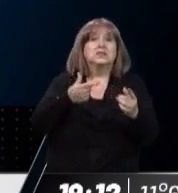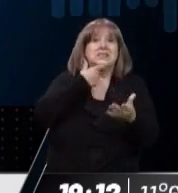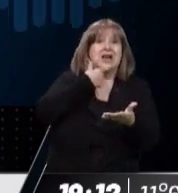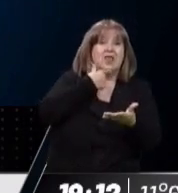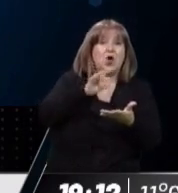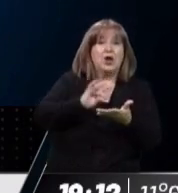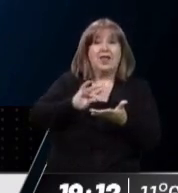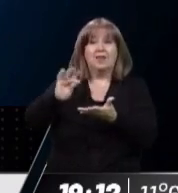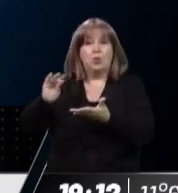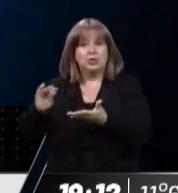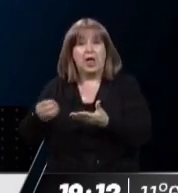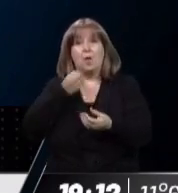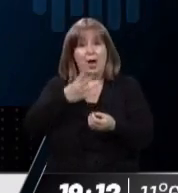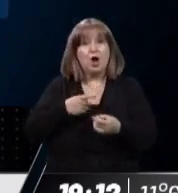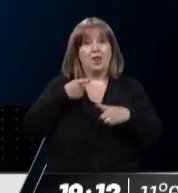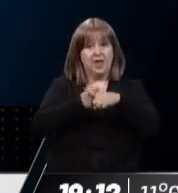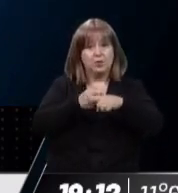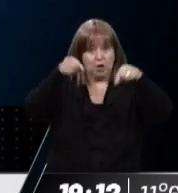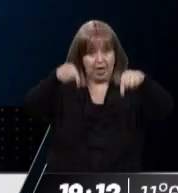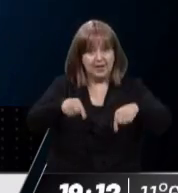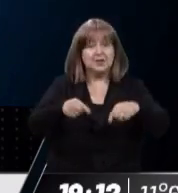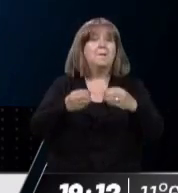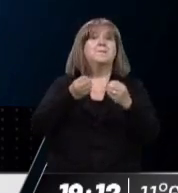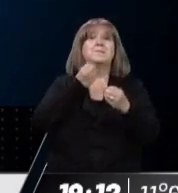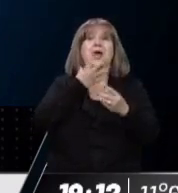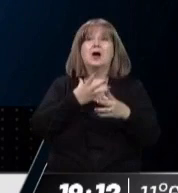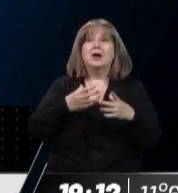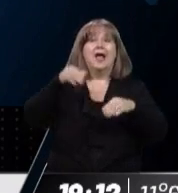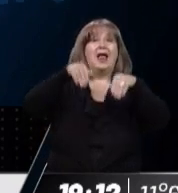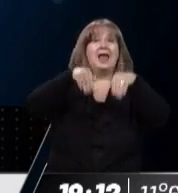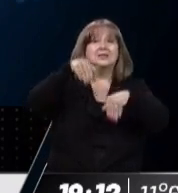discutimos si tiene que haber elección de medio término o no?